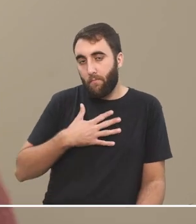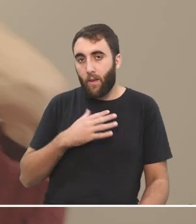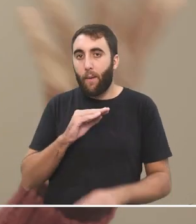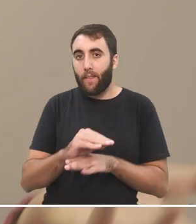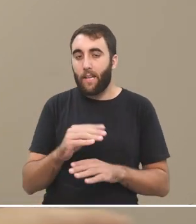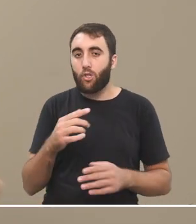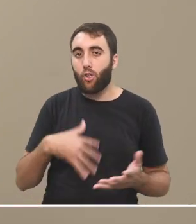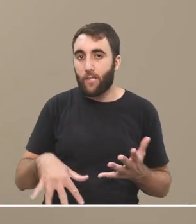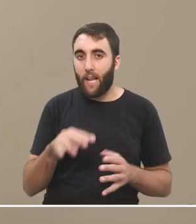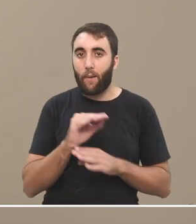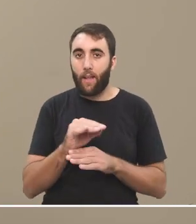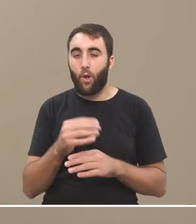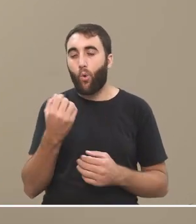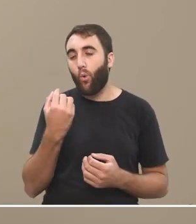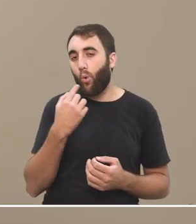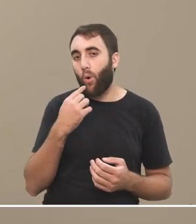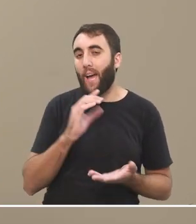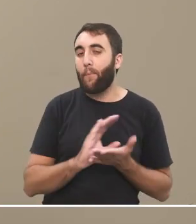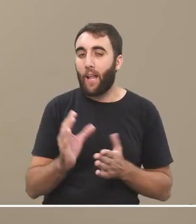social, capital cultural, etcétera.